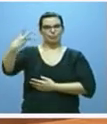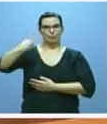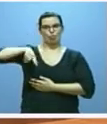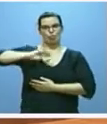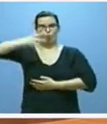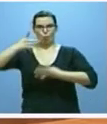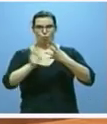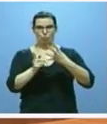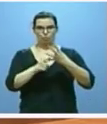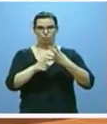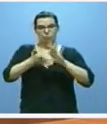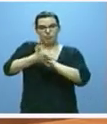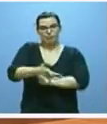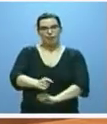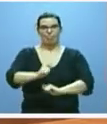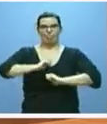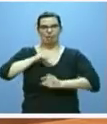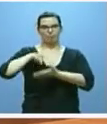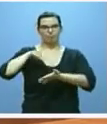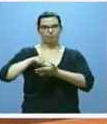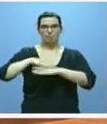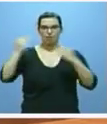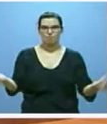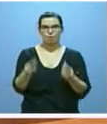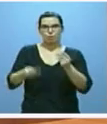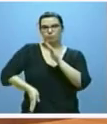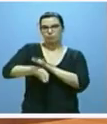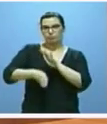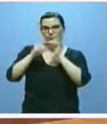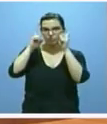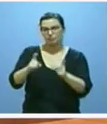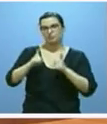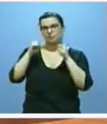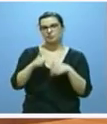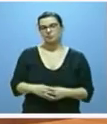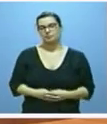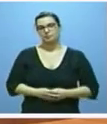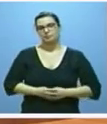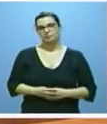exige mantener el esfuerzo por seguir mejorando en todas estas cuestiones.